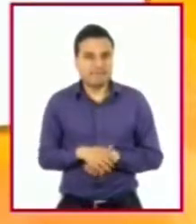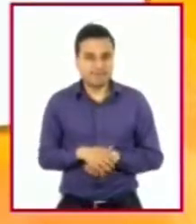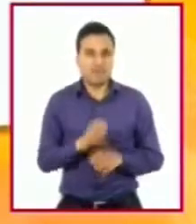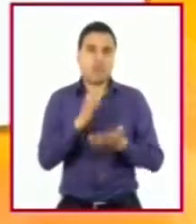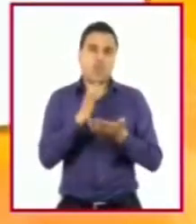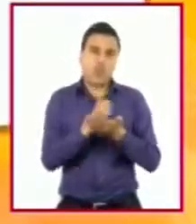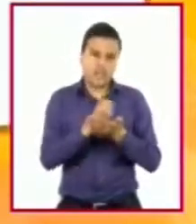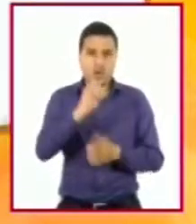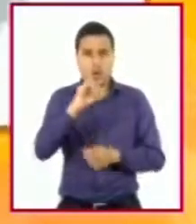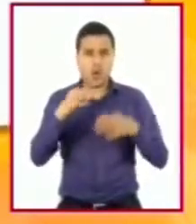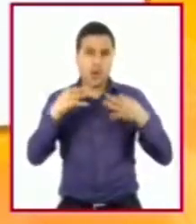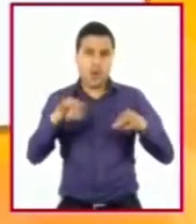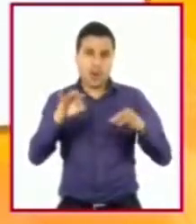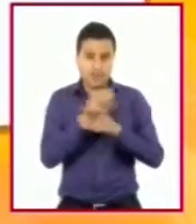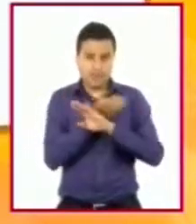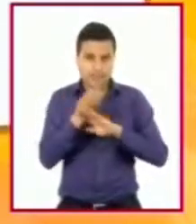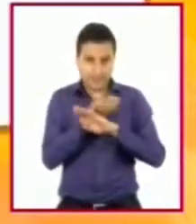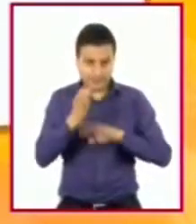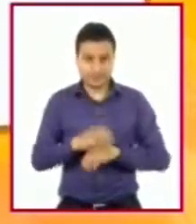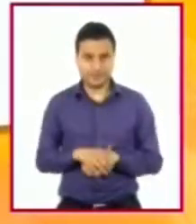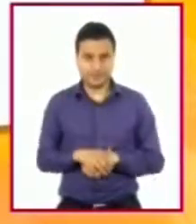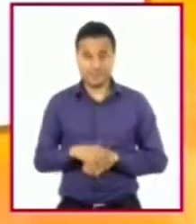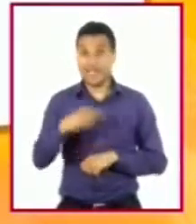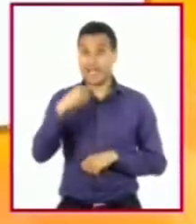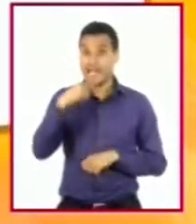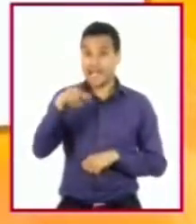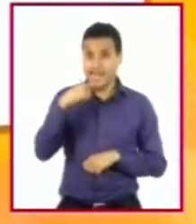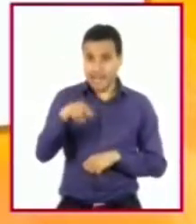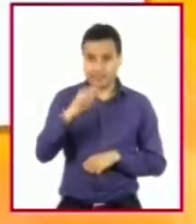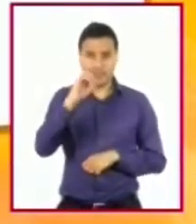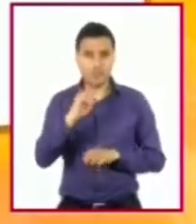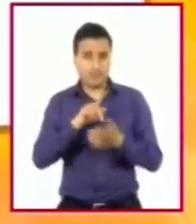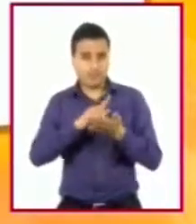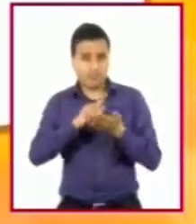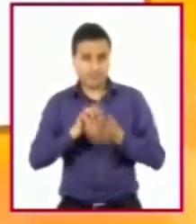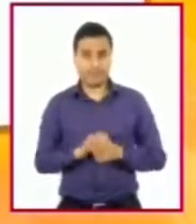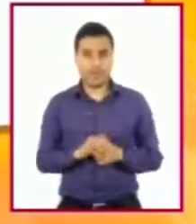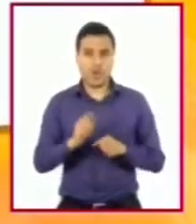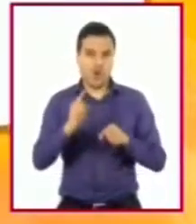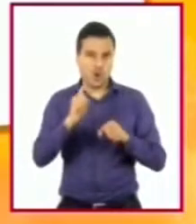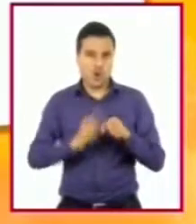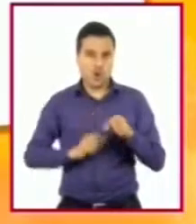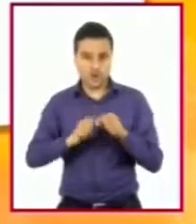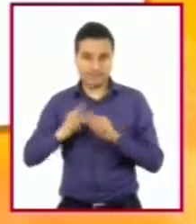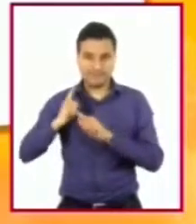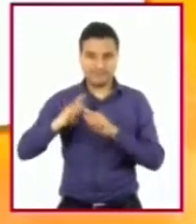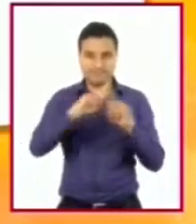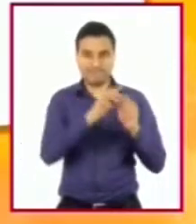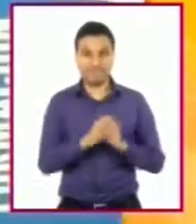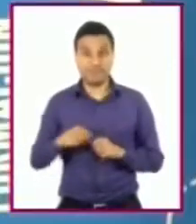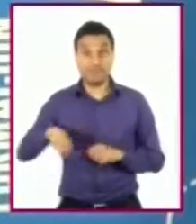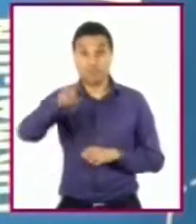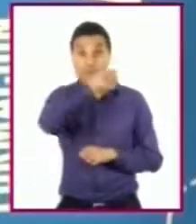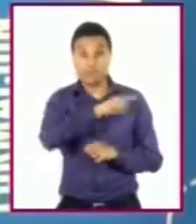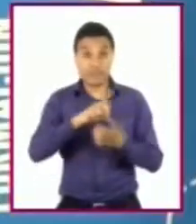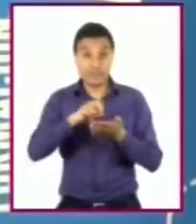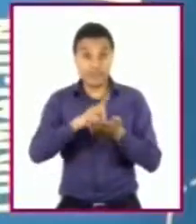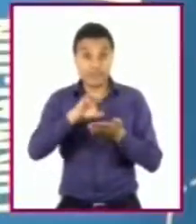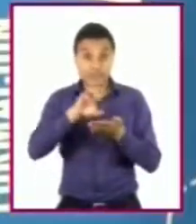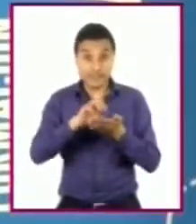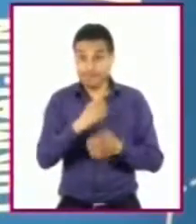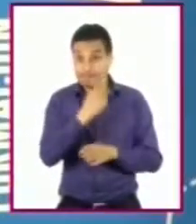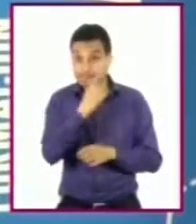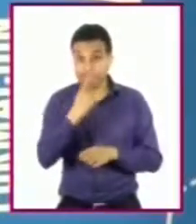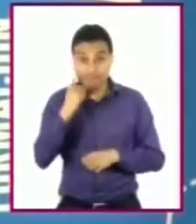hoja blanca, un lápiz o bolígrafo, colores. Si tienen discapacidad visual, preparen sus